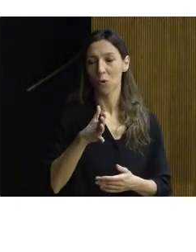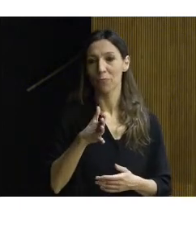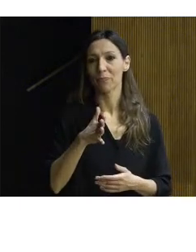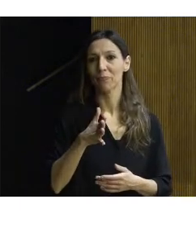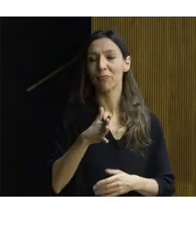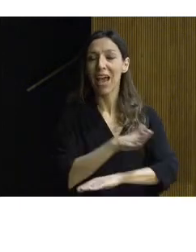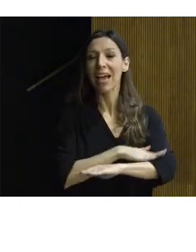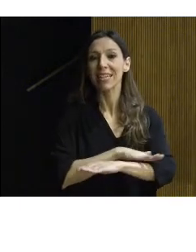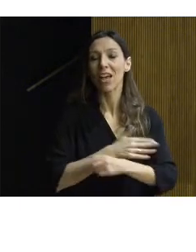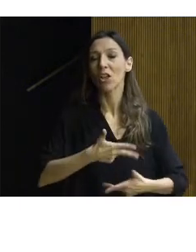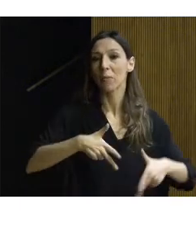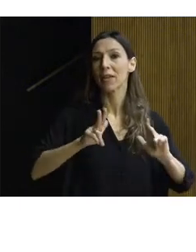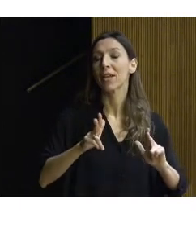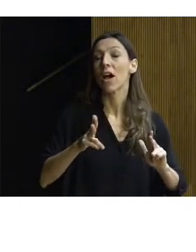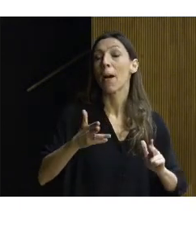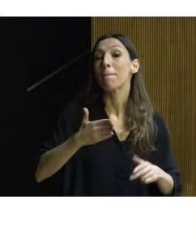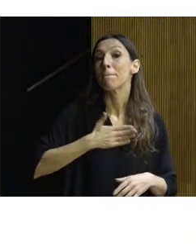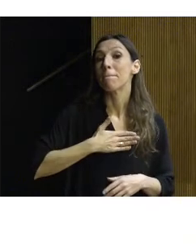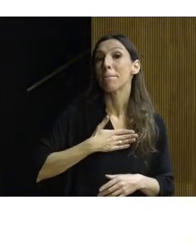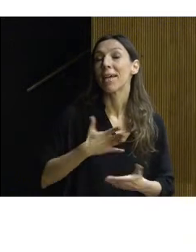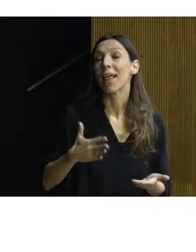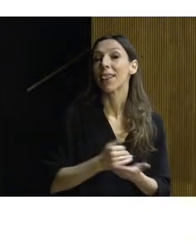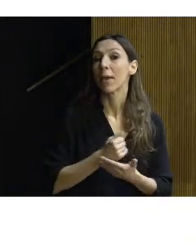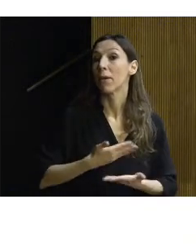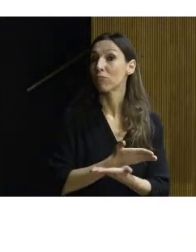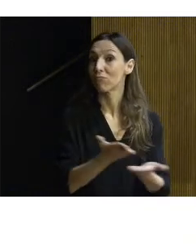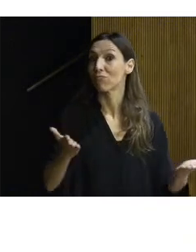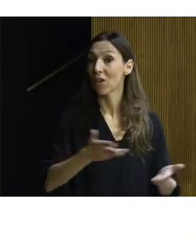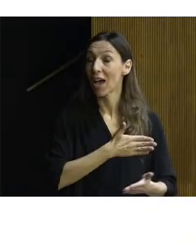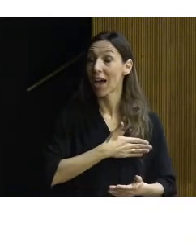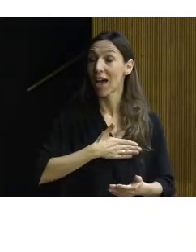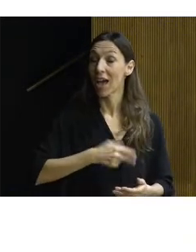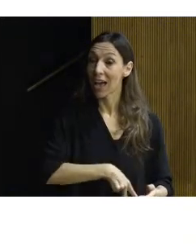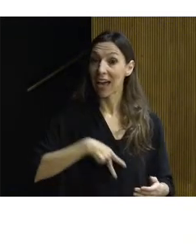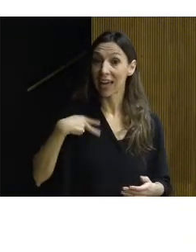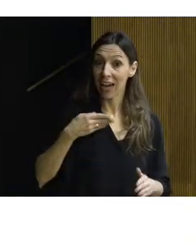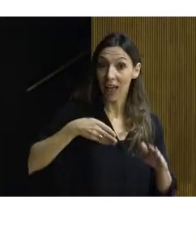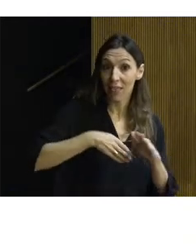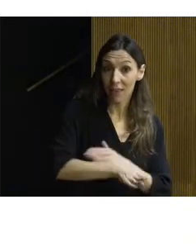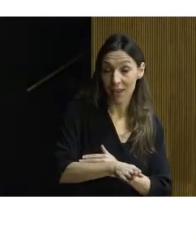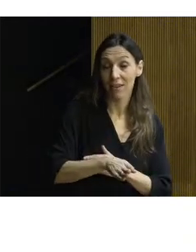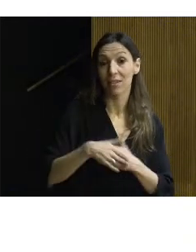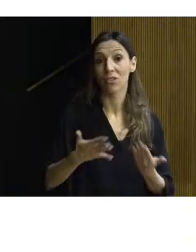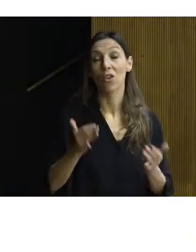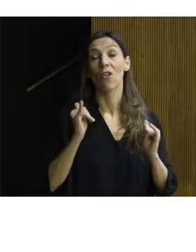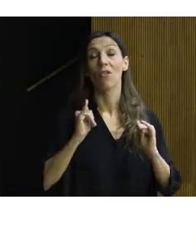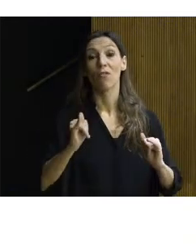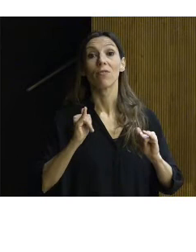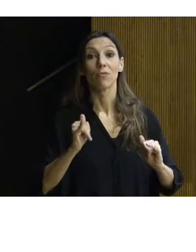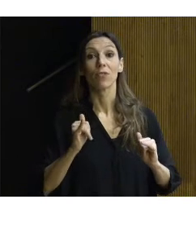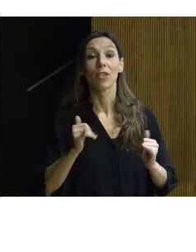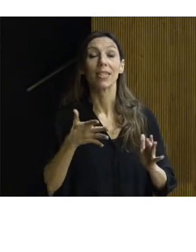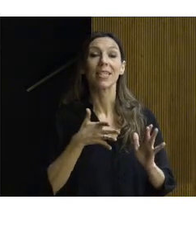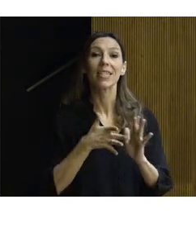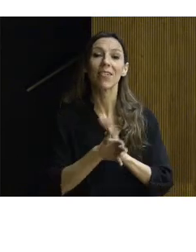deben estar adecuadamente puestos al servicio de la colectividad en el convencimiento de que con su disfrute se facilita el acceso a la cultura